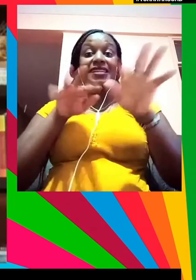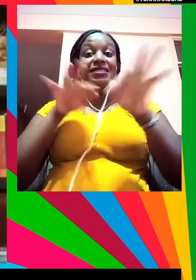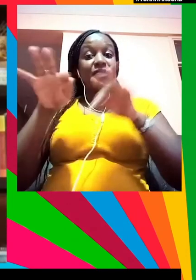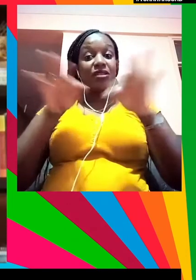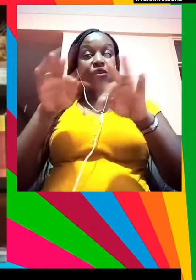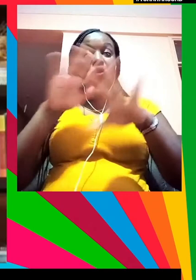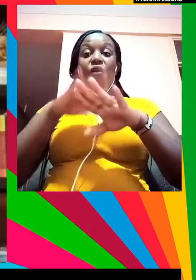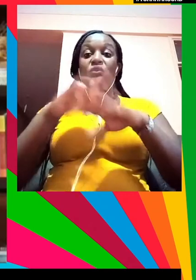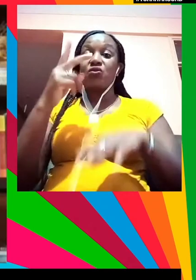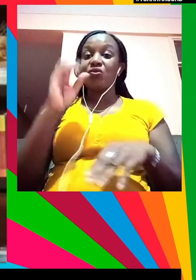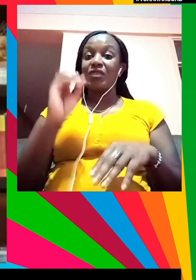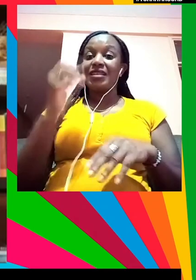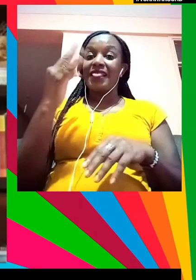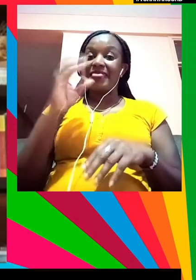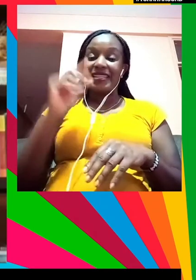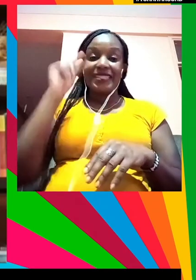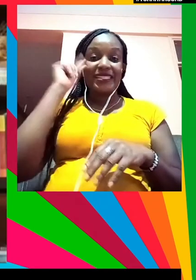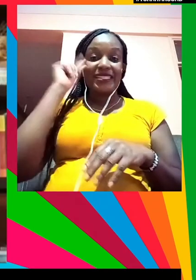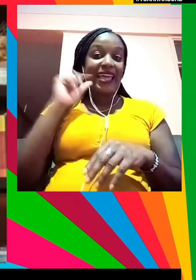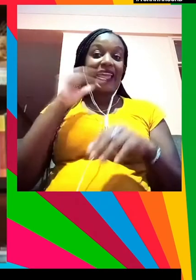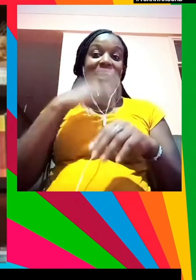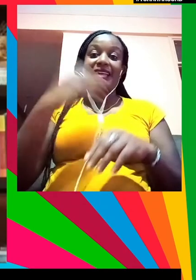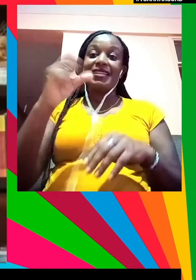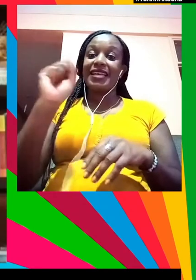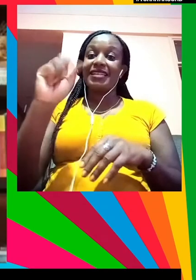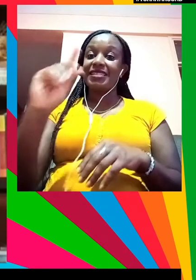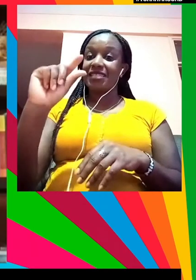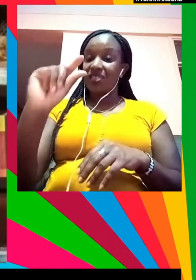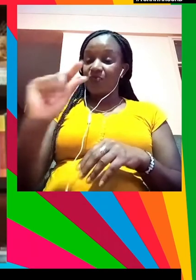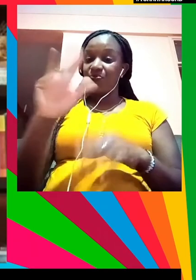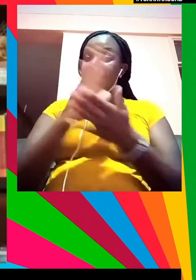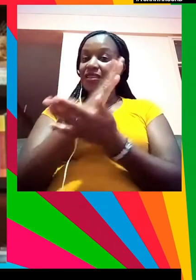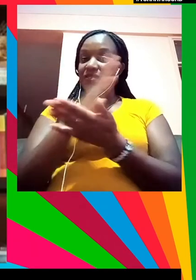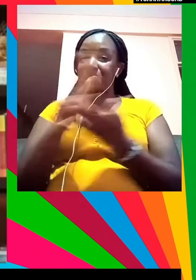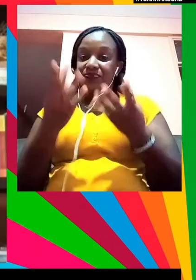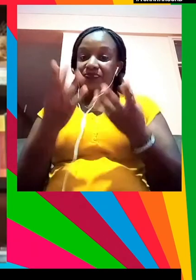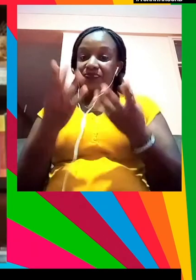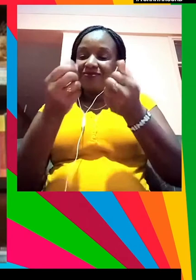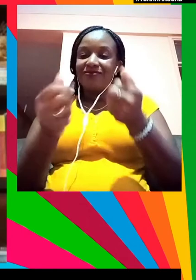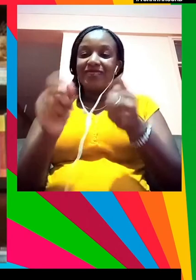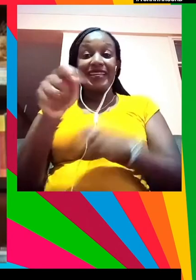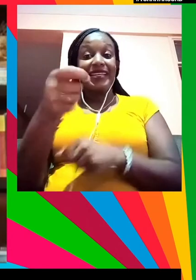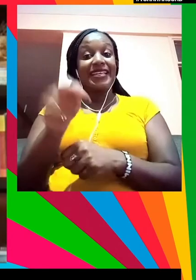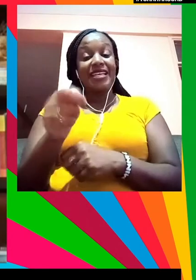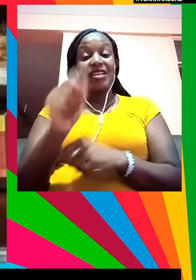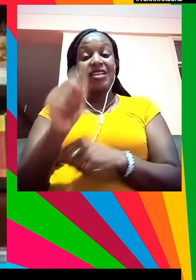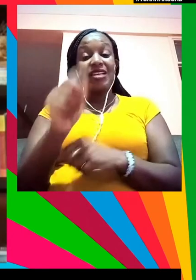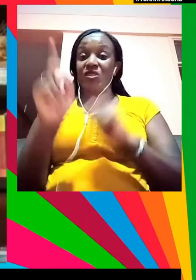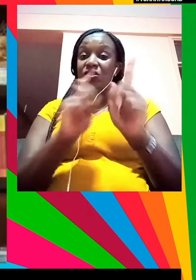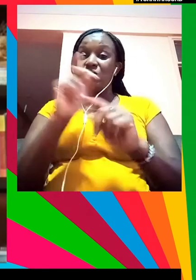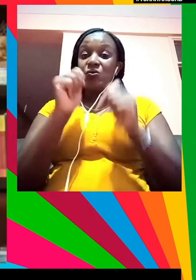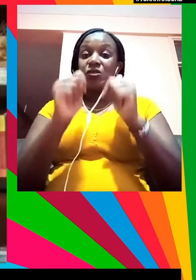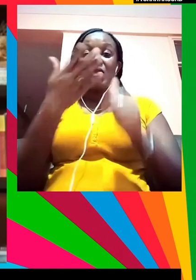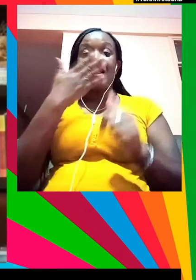dicen la Agenda 2030 y los ODS. En esta sesión vamos a tratar cuestiones clave que nos darán que pensar para el resto del